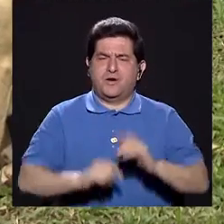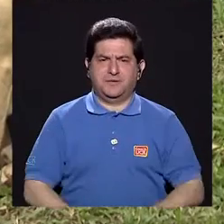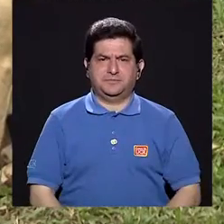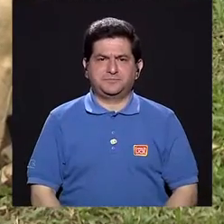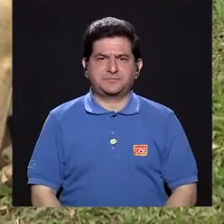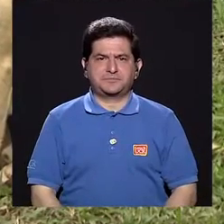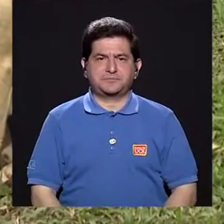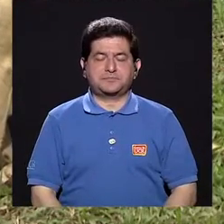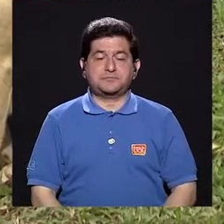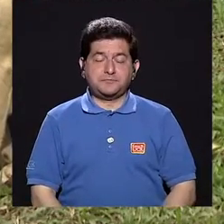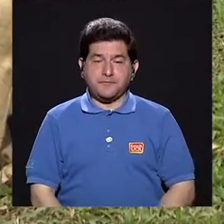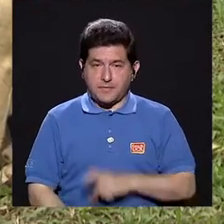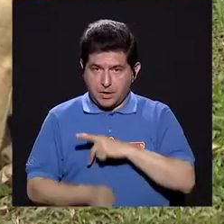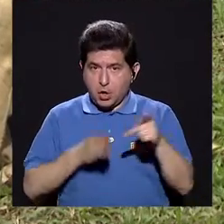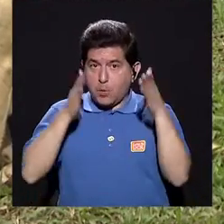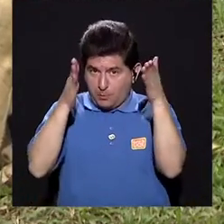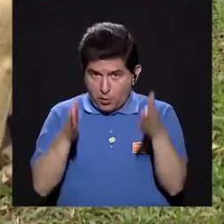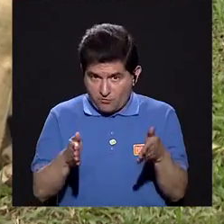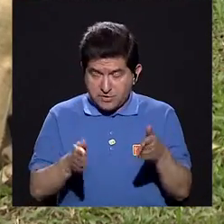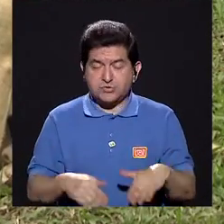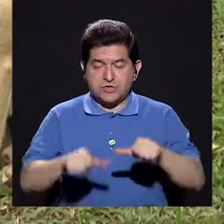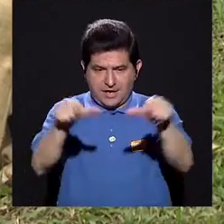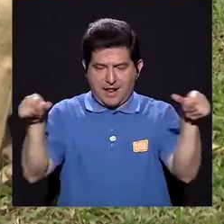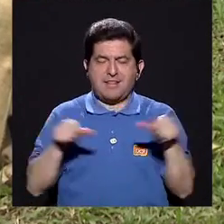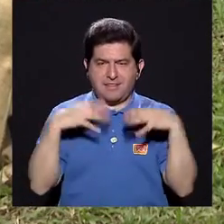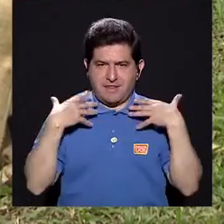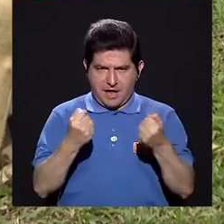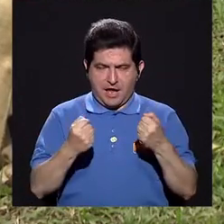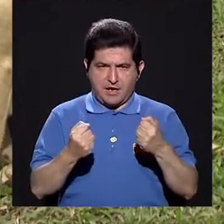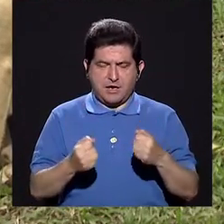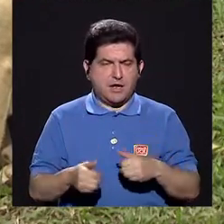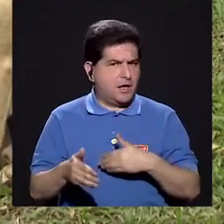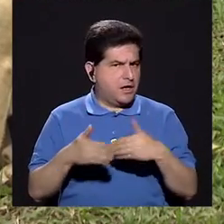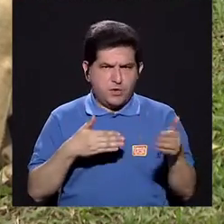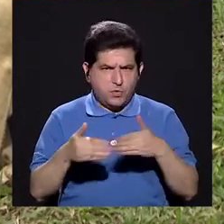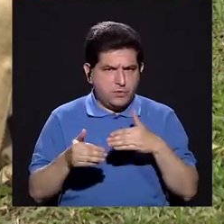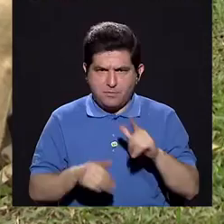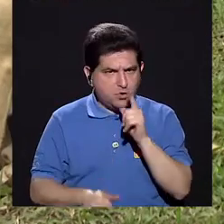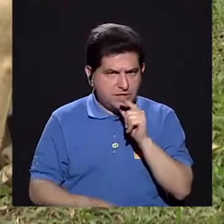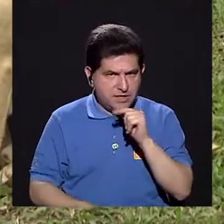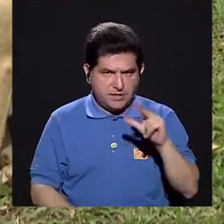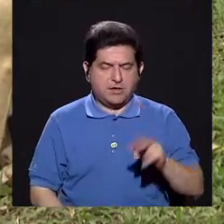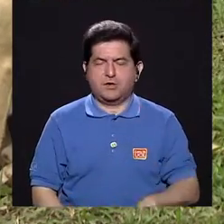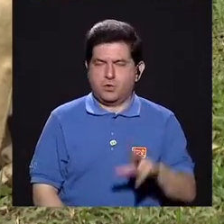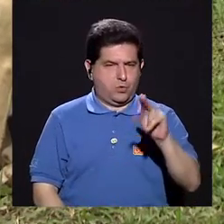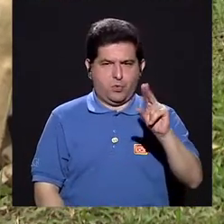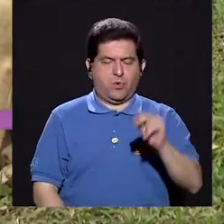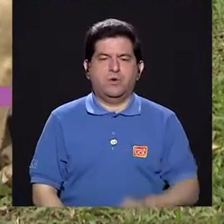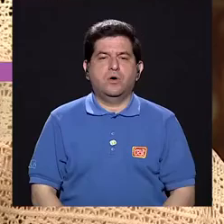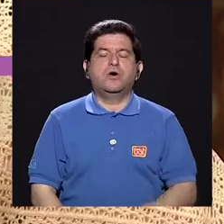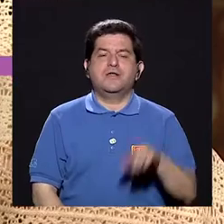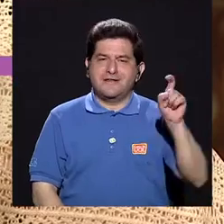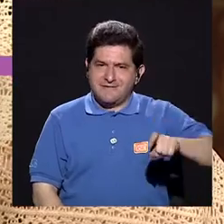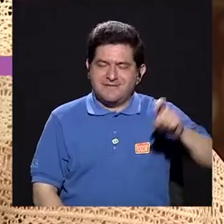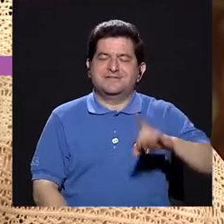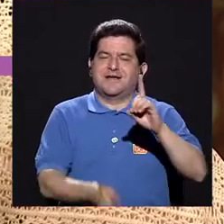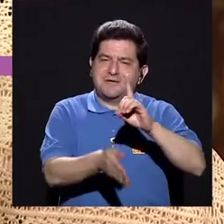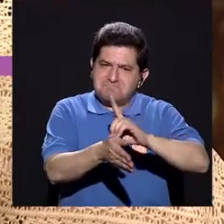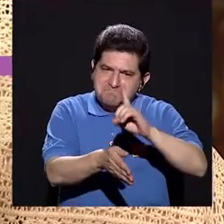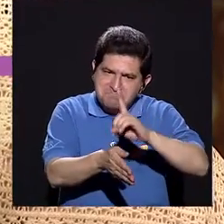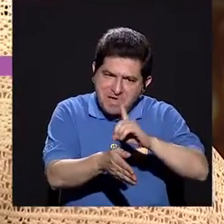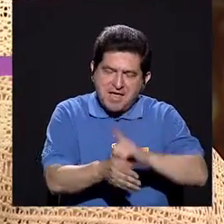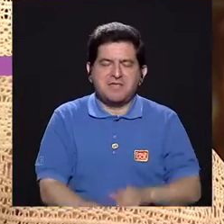El profesional tiene que ser un profesional de la salud. O no cualquier persona puede hacer la terapia. Puede ser un médico, un